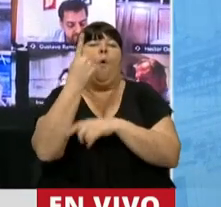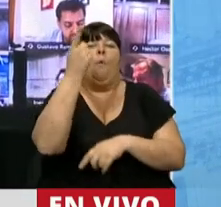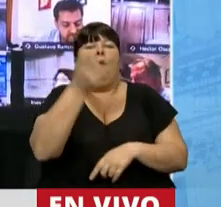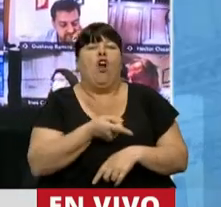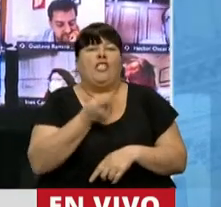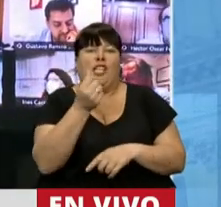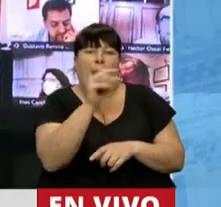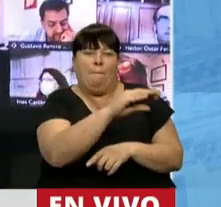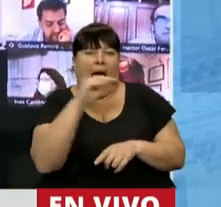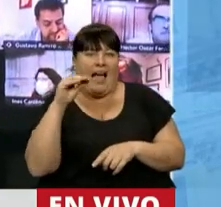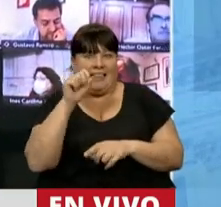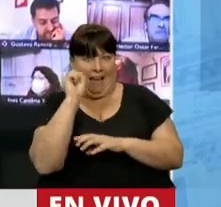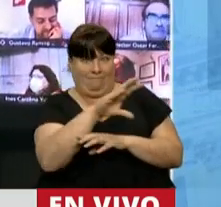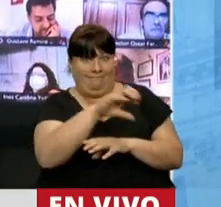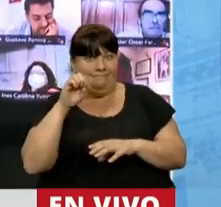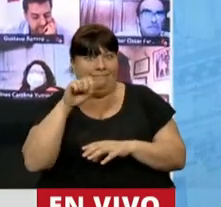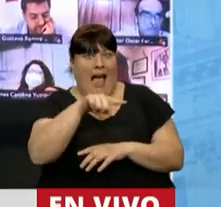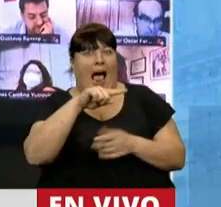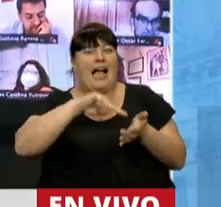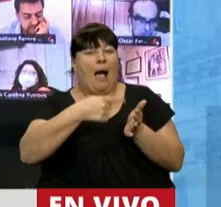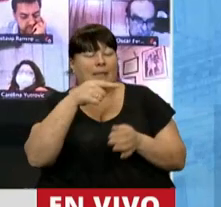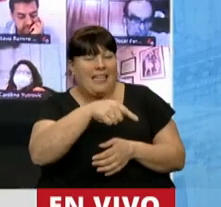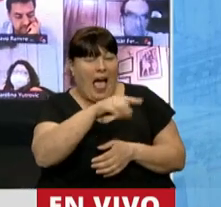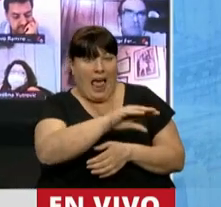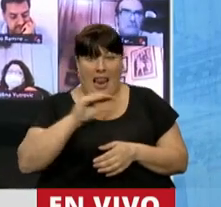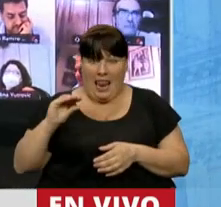punto de coparticipación a la ciudad de Buenos Aires,